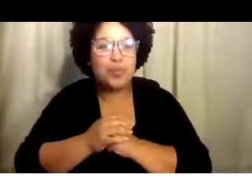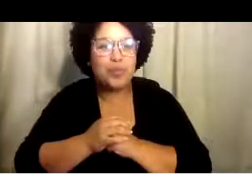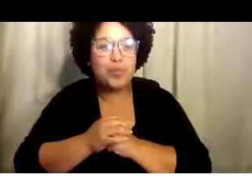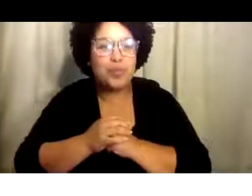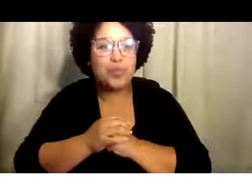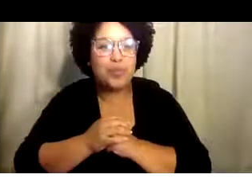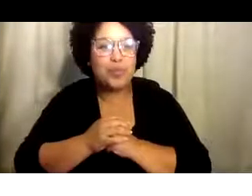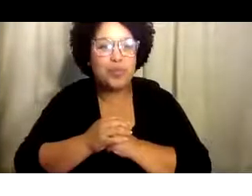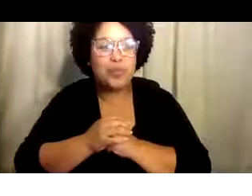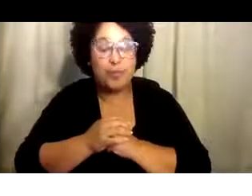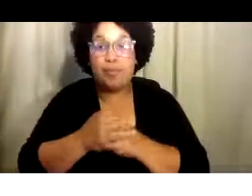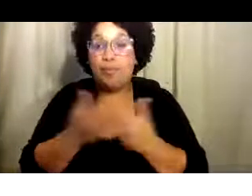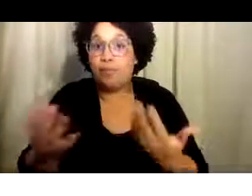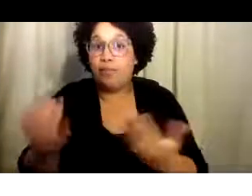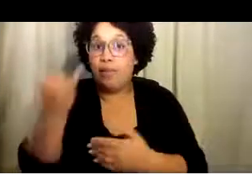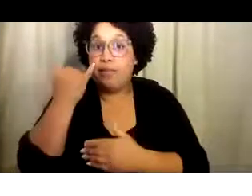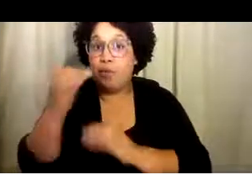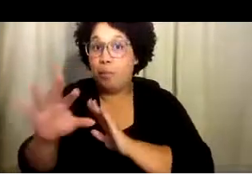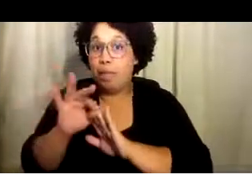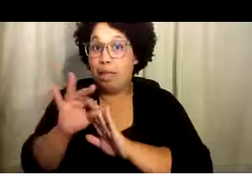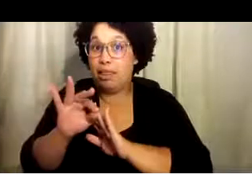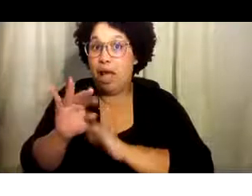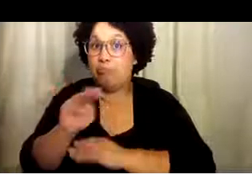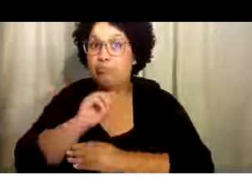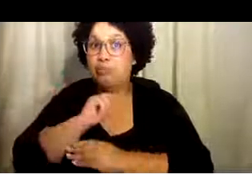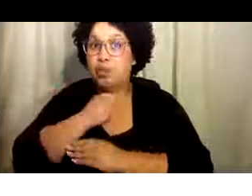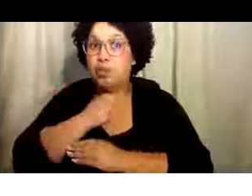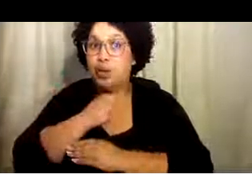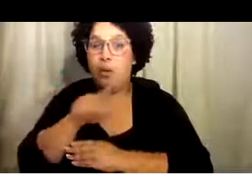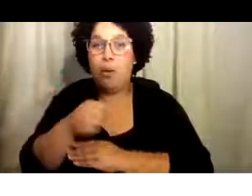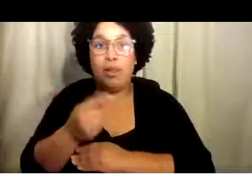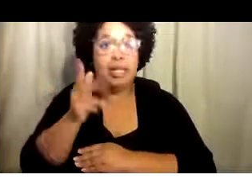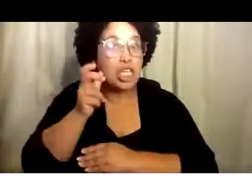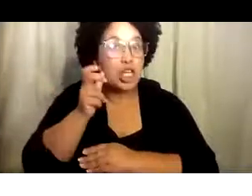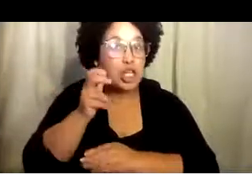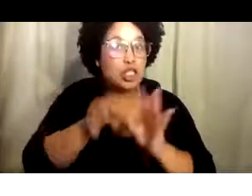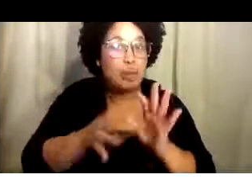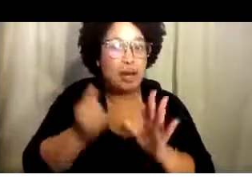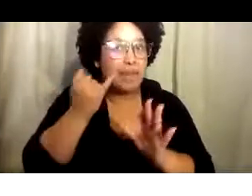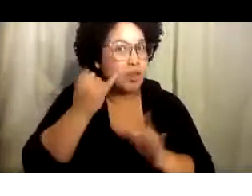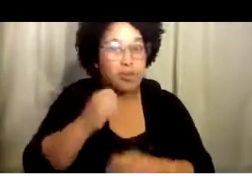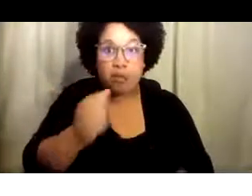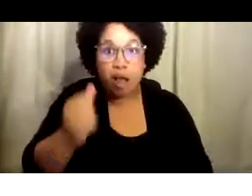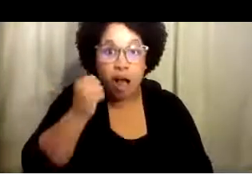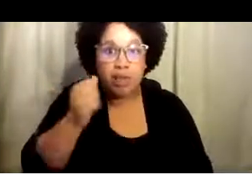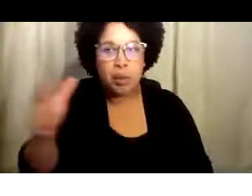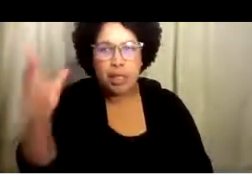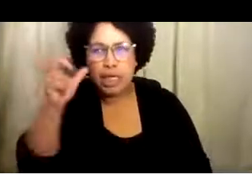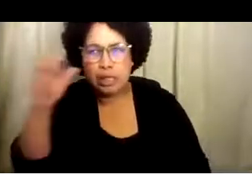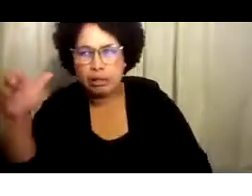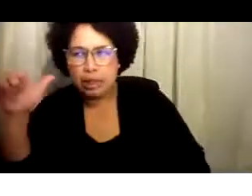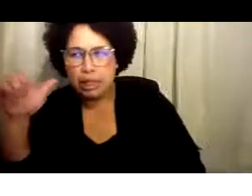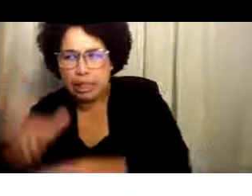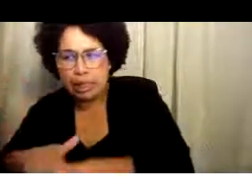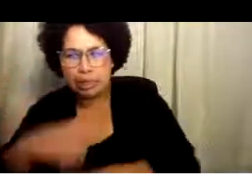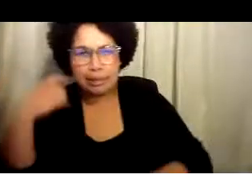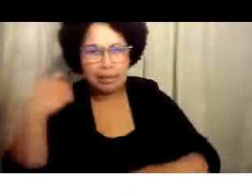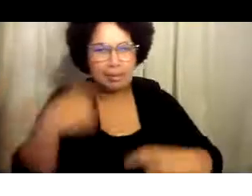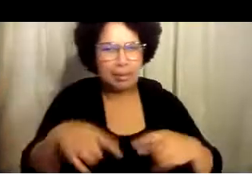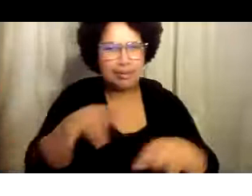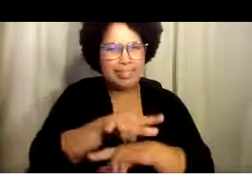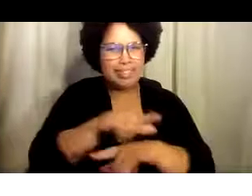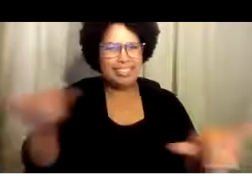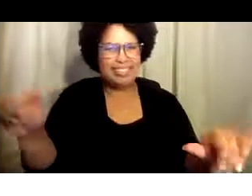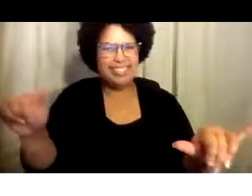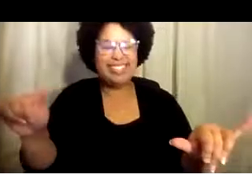mude audio original, solamente escuchará al intérprete. Aparte de ello, si no lo selecciona, podrá